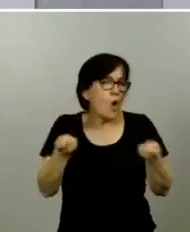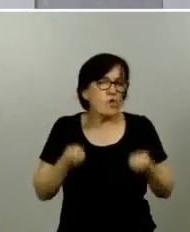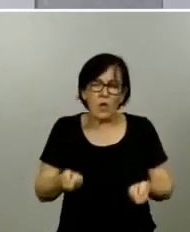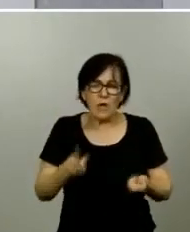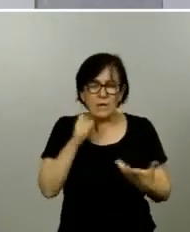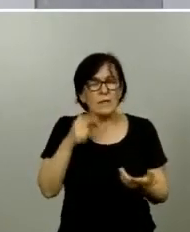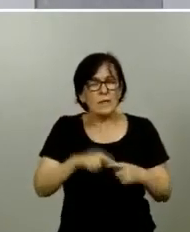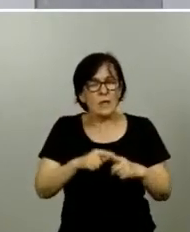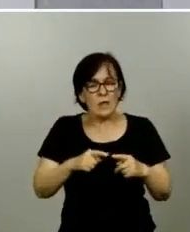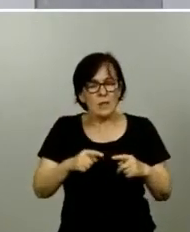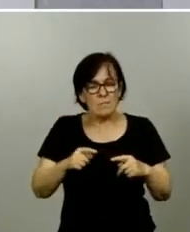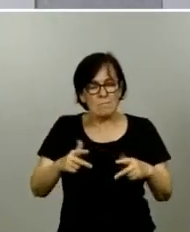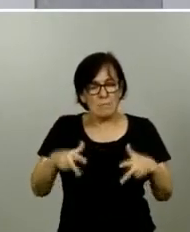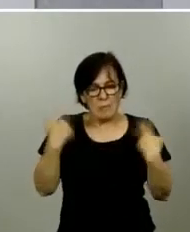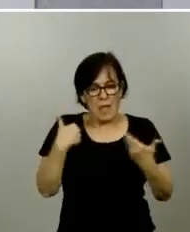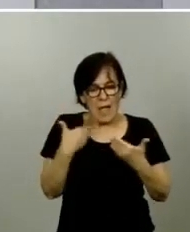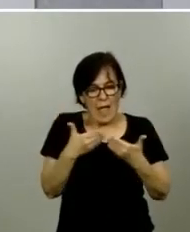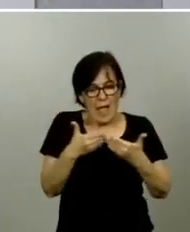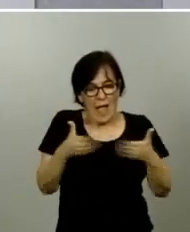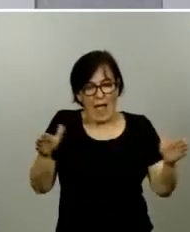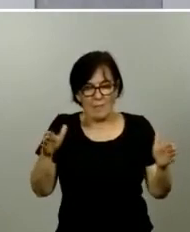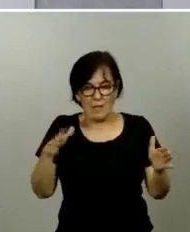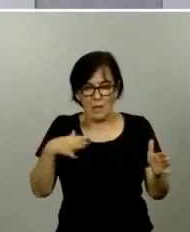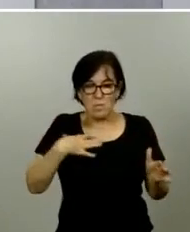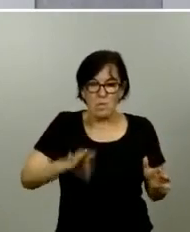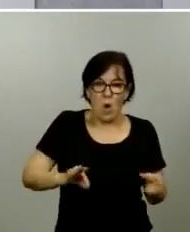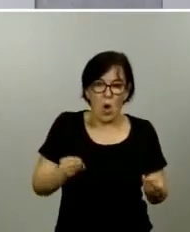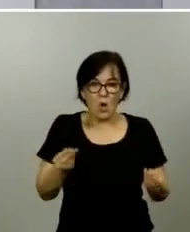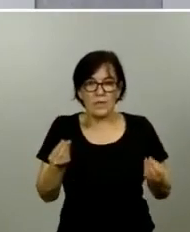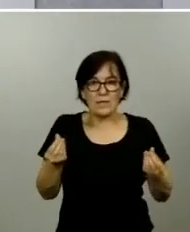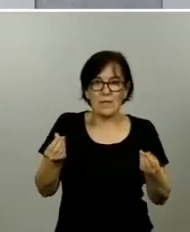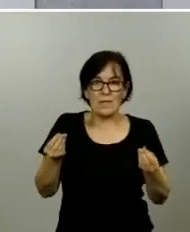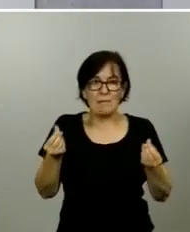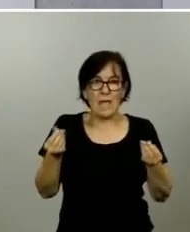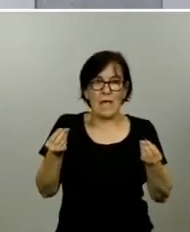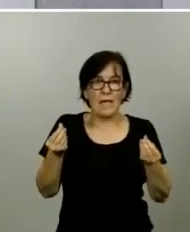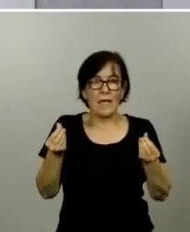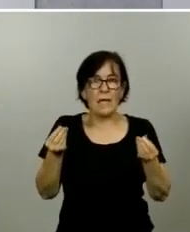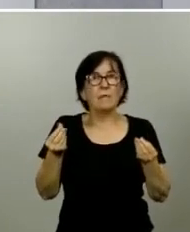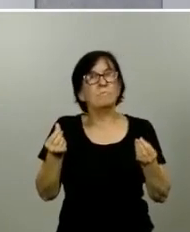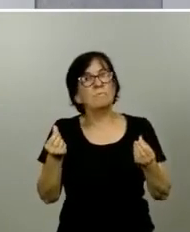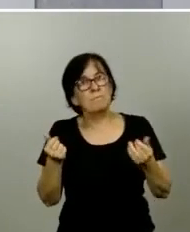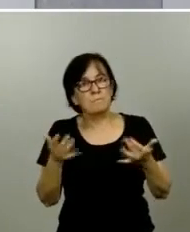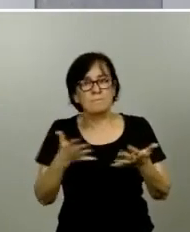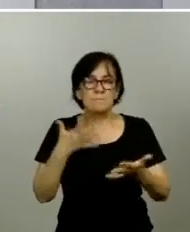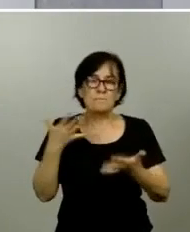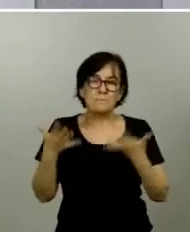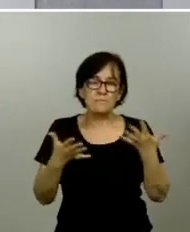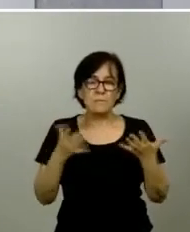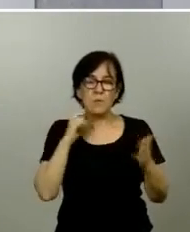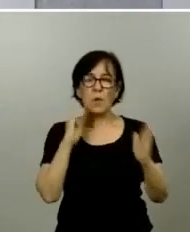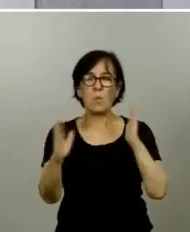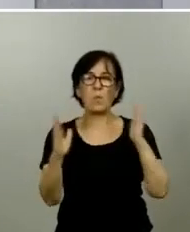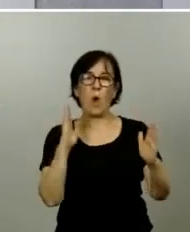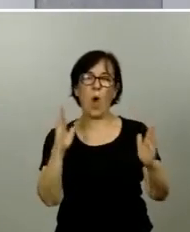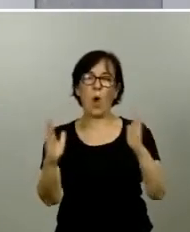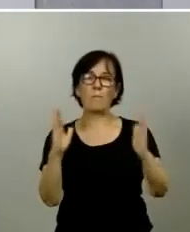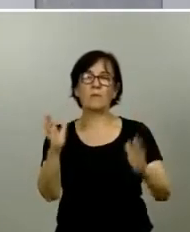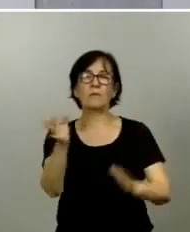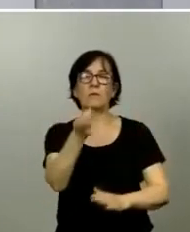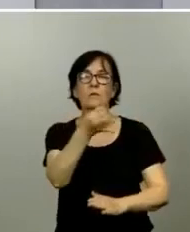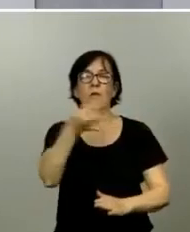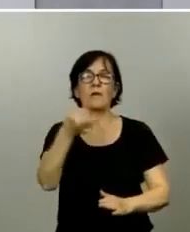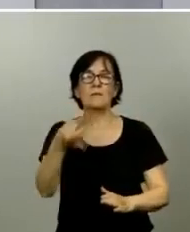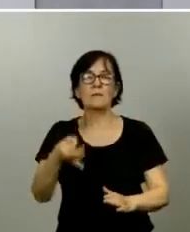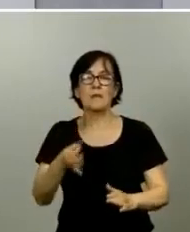abrir una posible una posible momento periodo ideal en el que